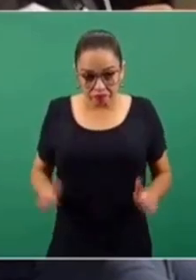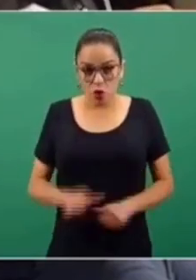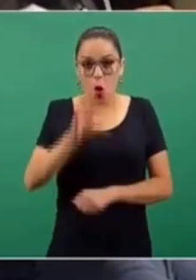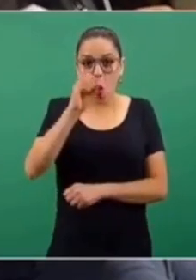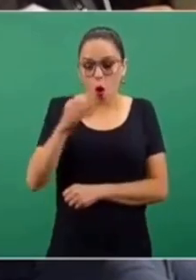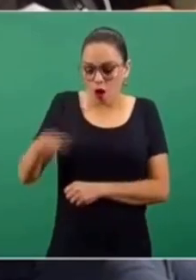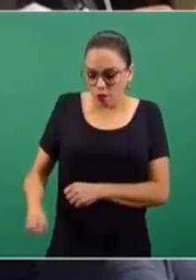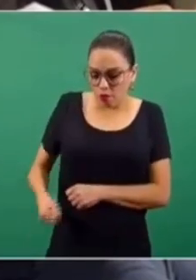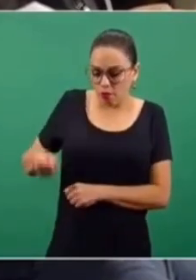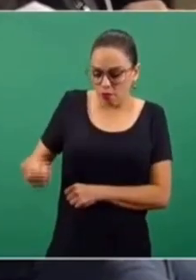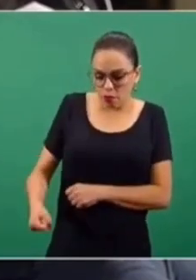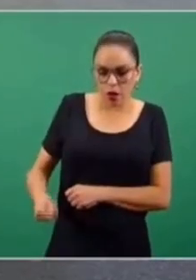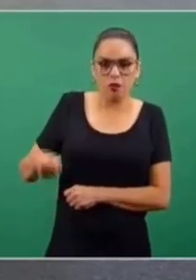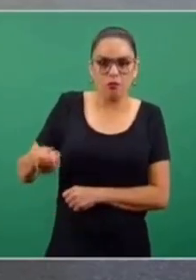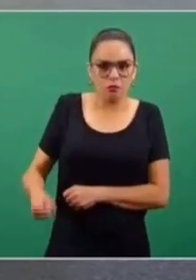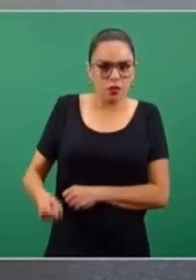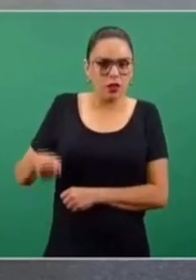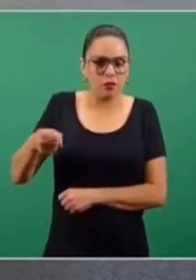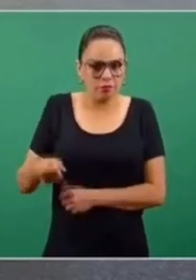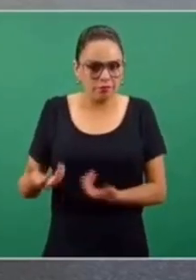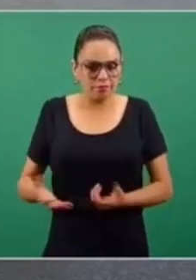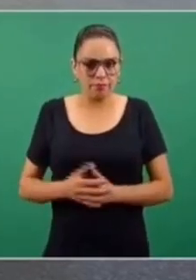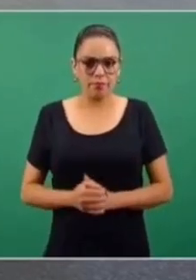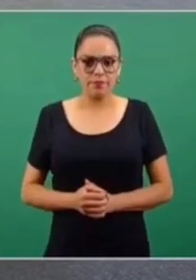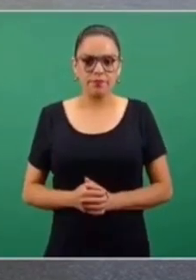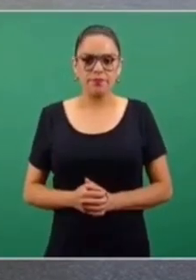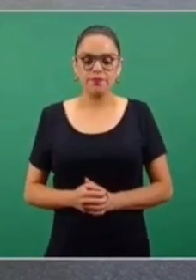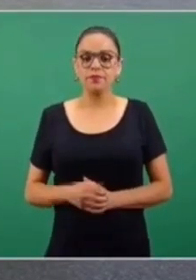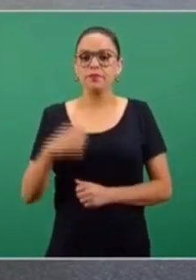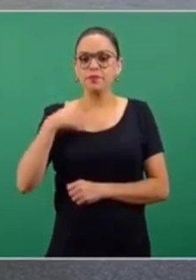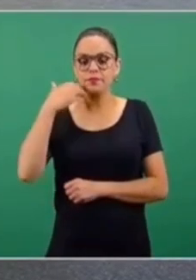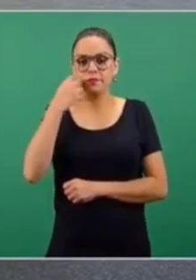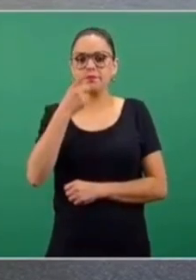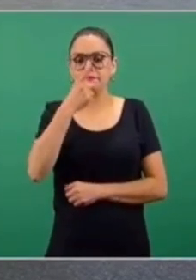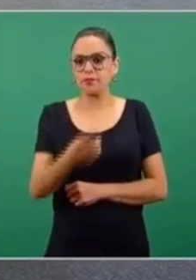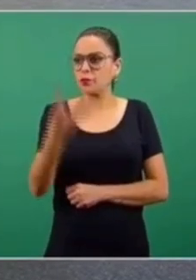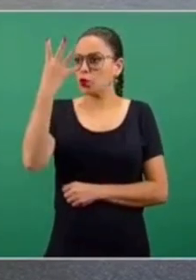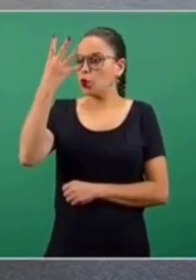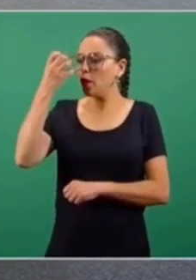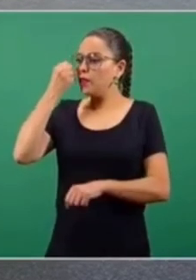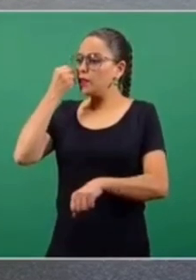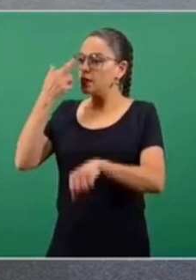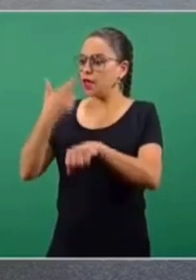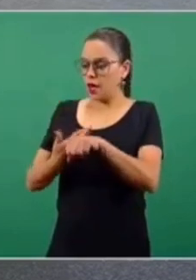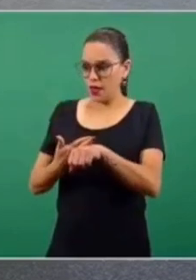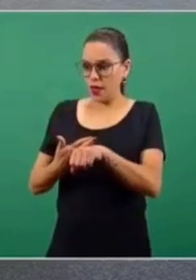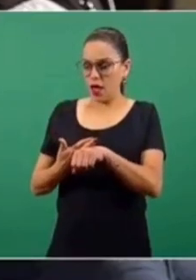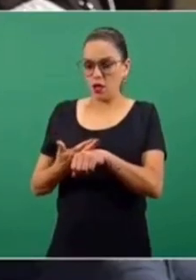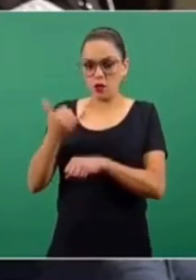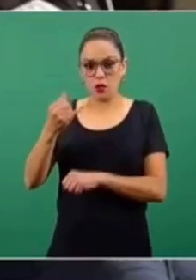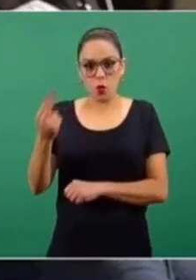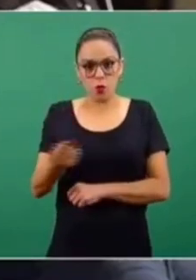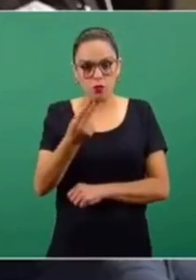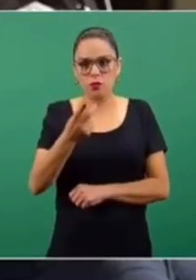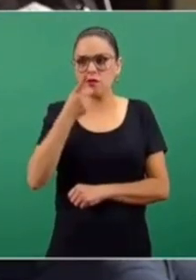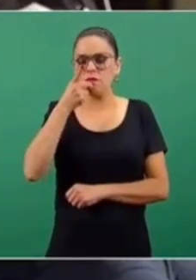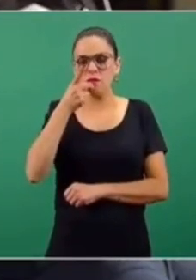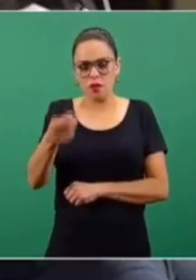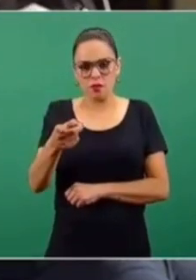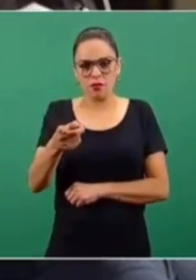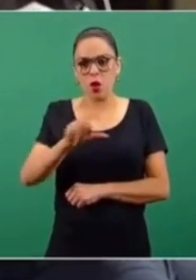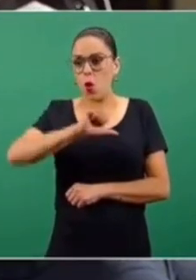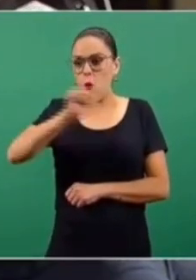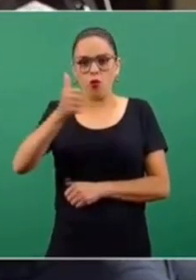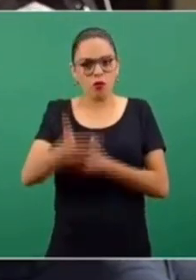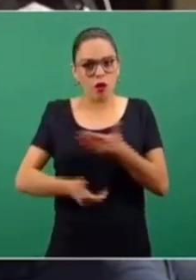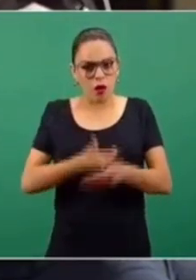¿A qué mezquindades se refería el presidente cuando les ordena a cuatro secretarios de Estado, a usted y a otros servidores